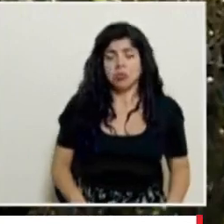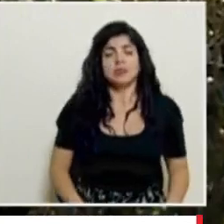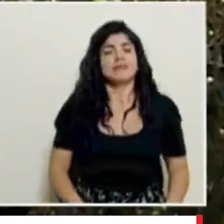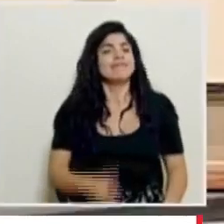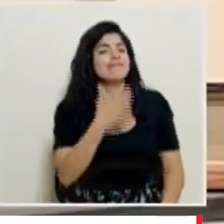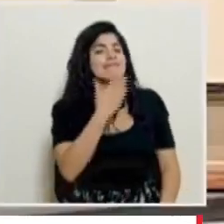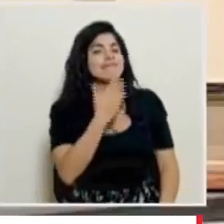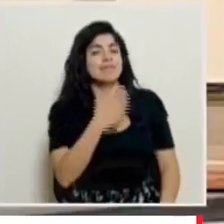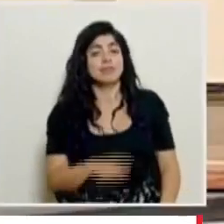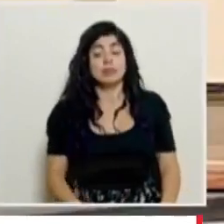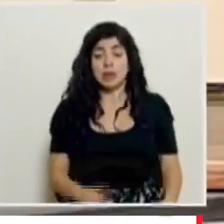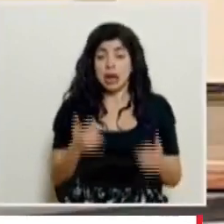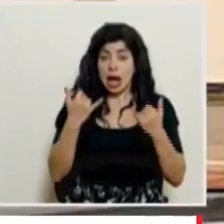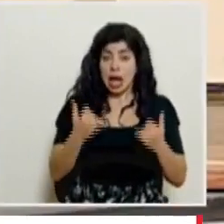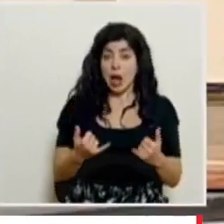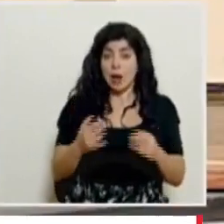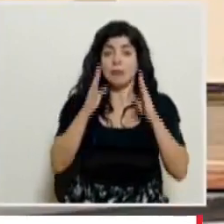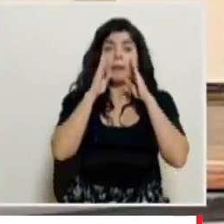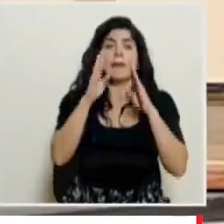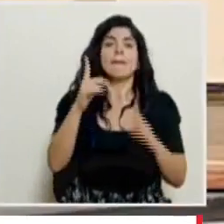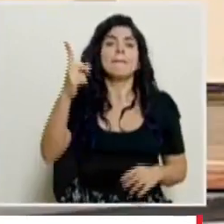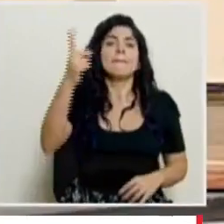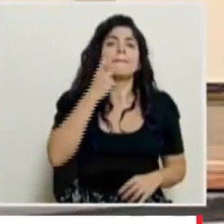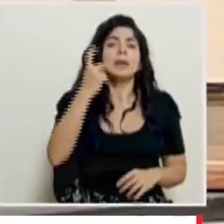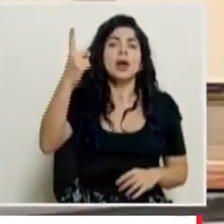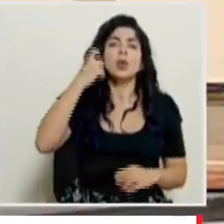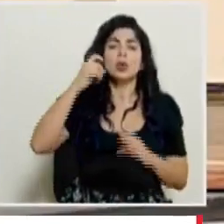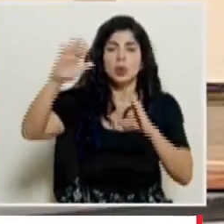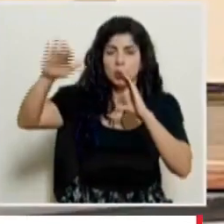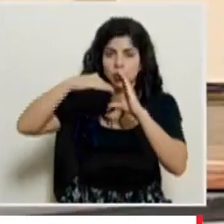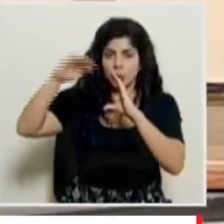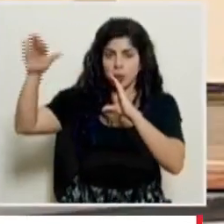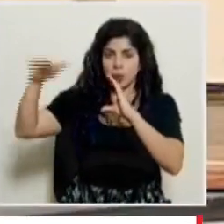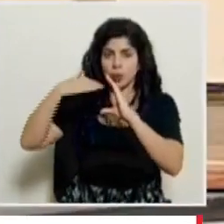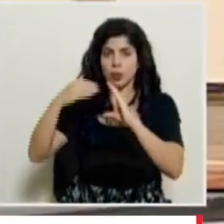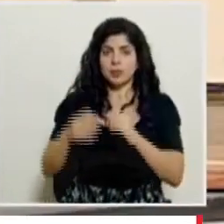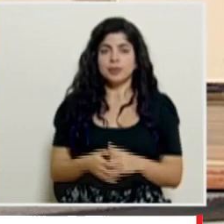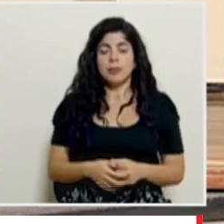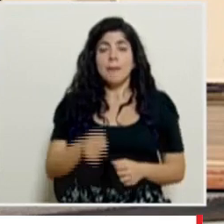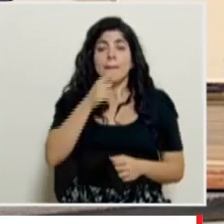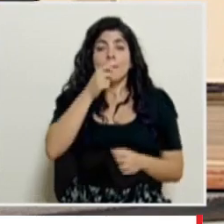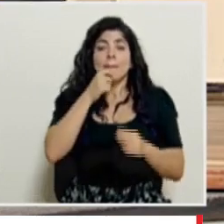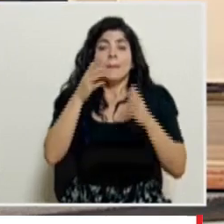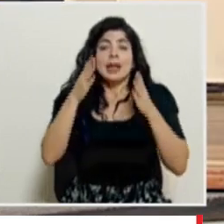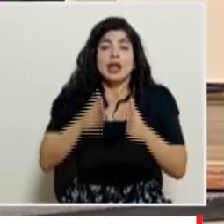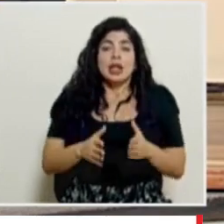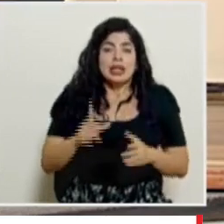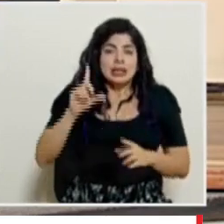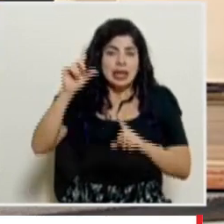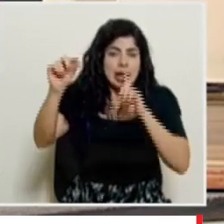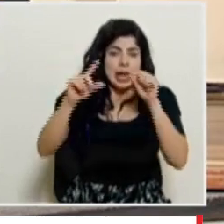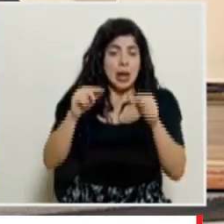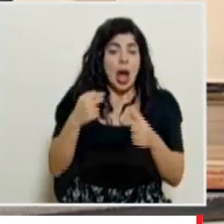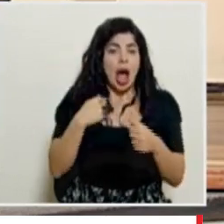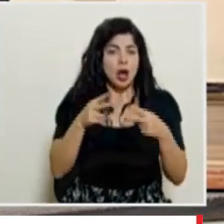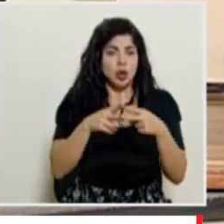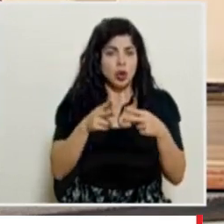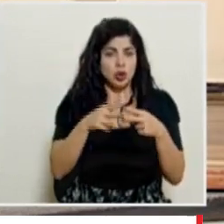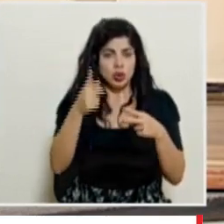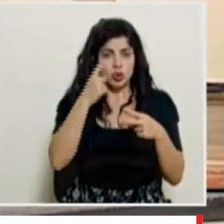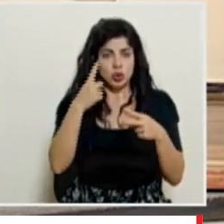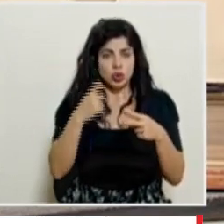gracias a continuación atenderemos las consultas que recibimos vía remota por parte de los colegas de medios regionales tenemos dos